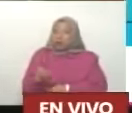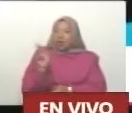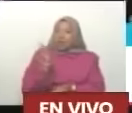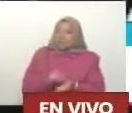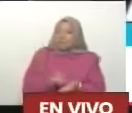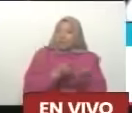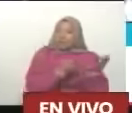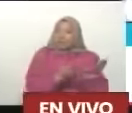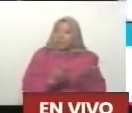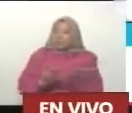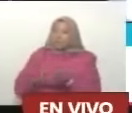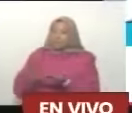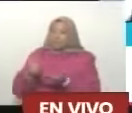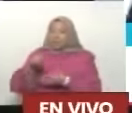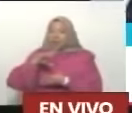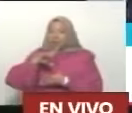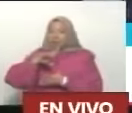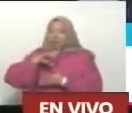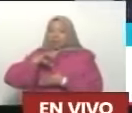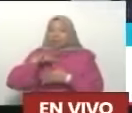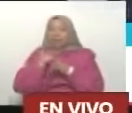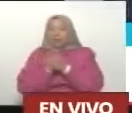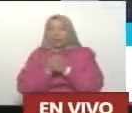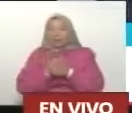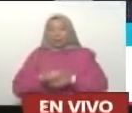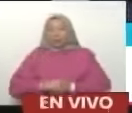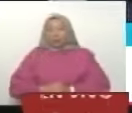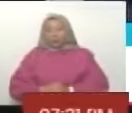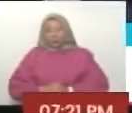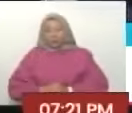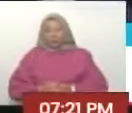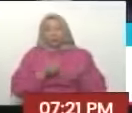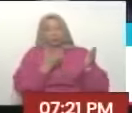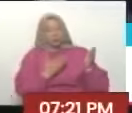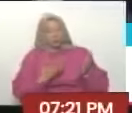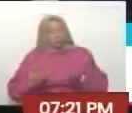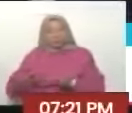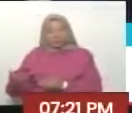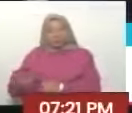Lenin de América está entre nosotros bienvenido